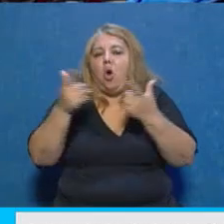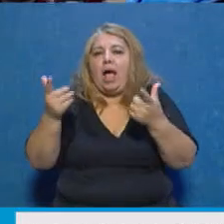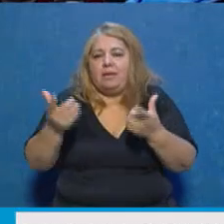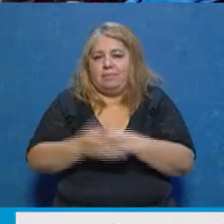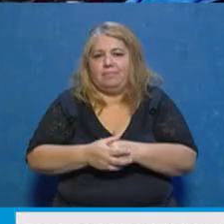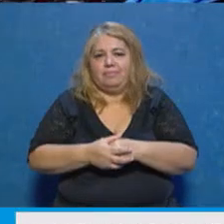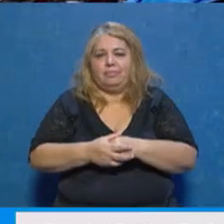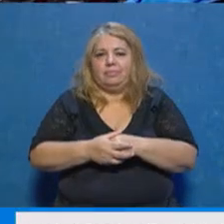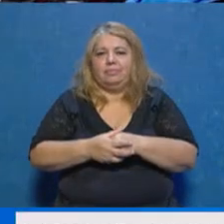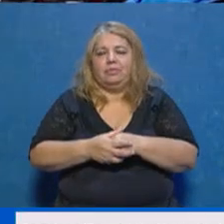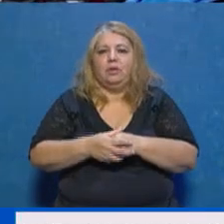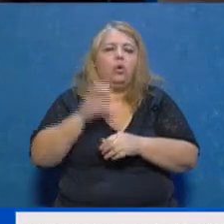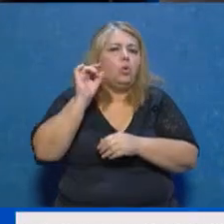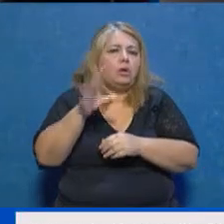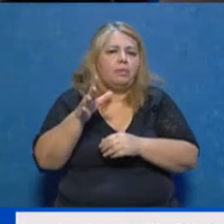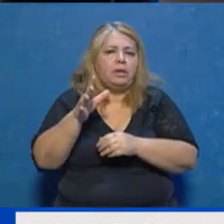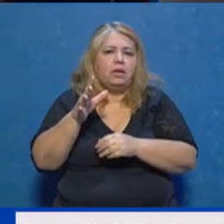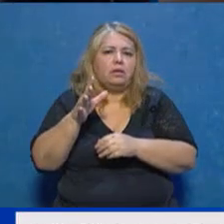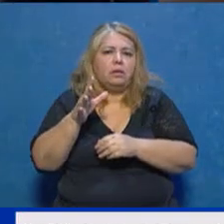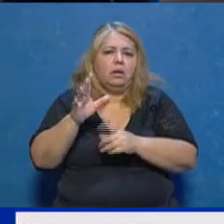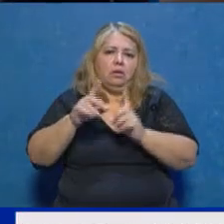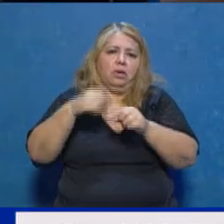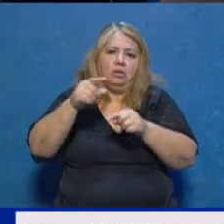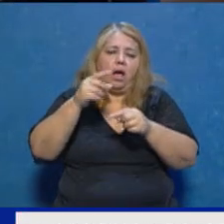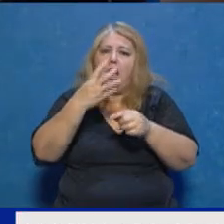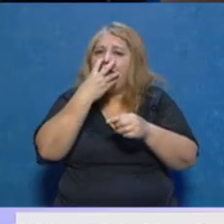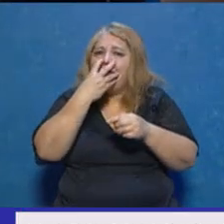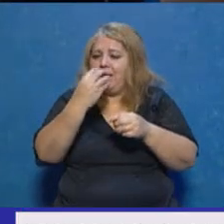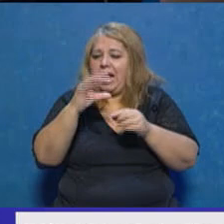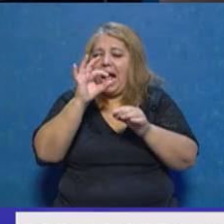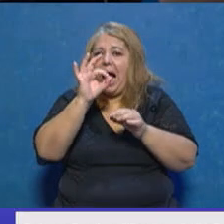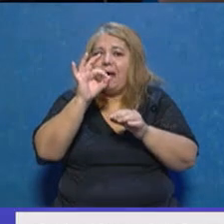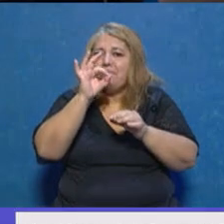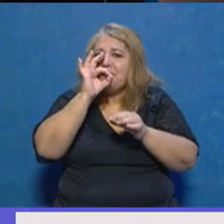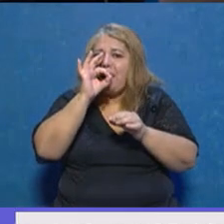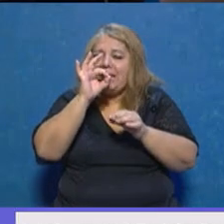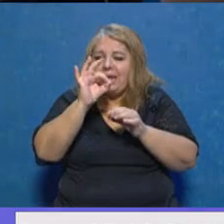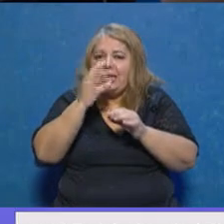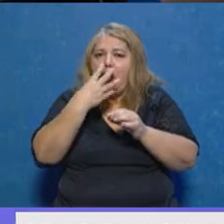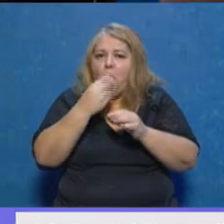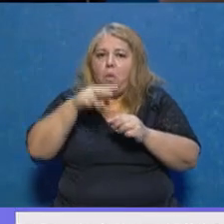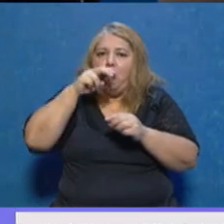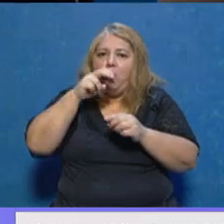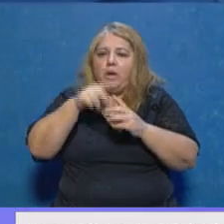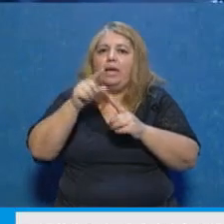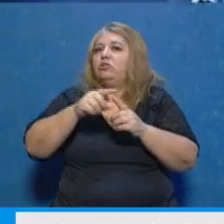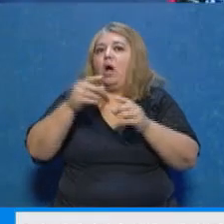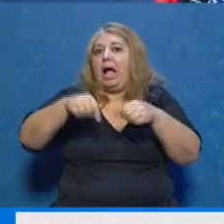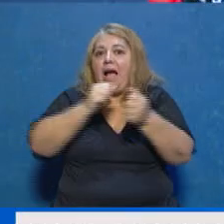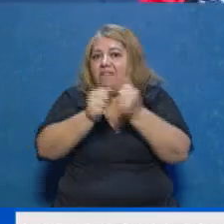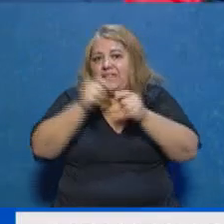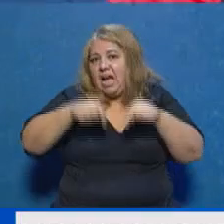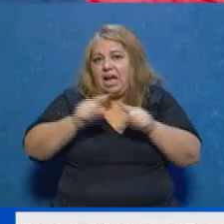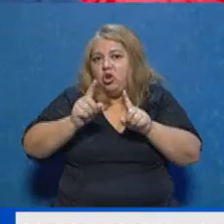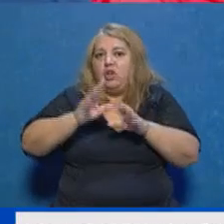solo son importados que no se fabrican en el país y esto de la falta de insumos no es